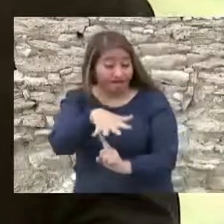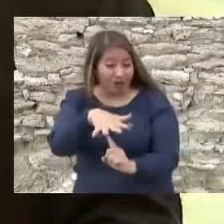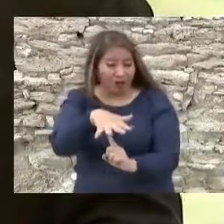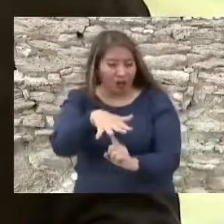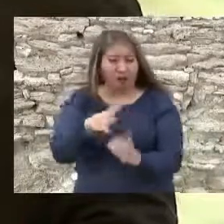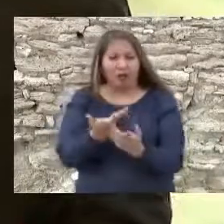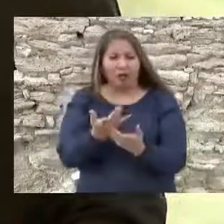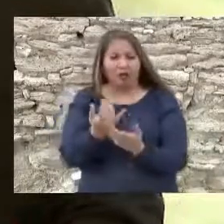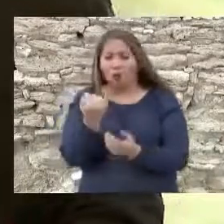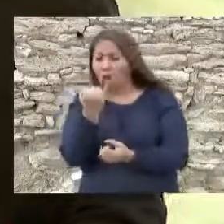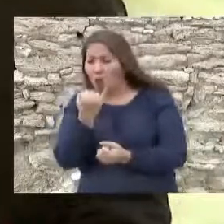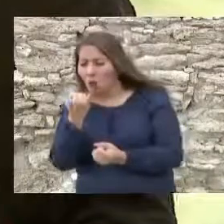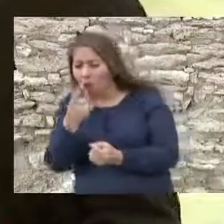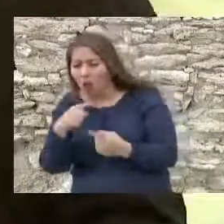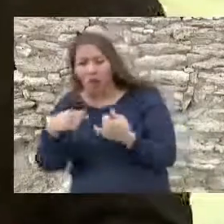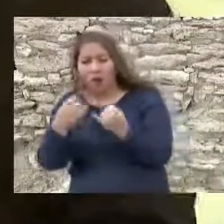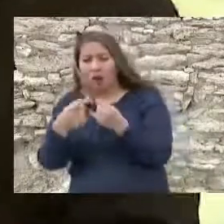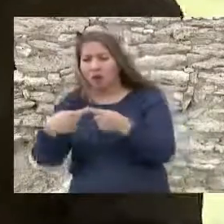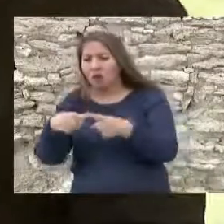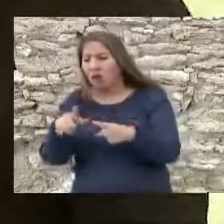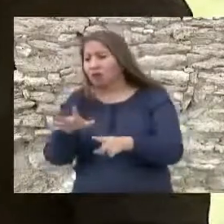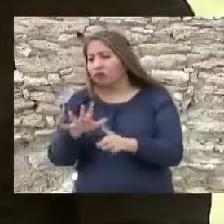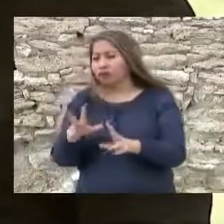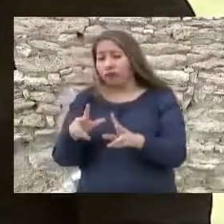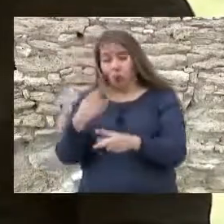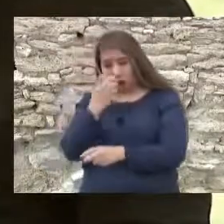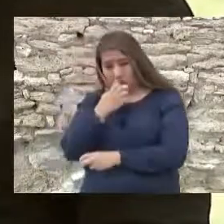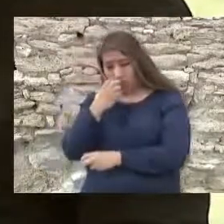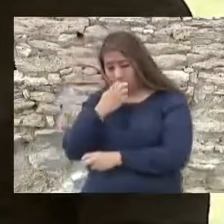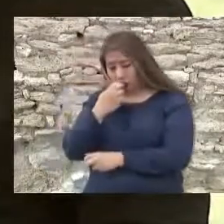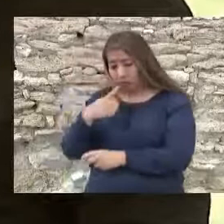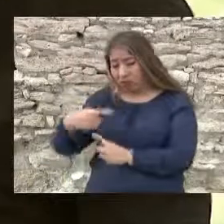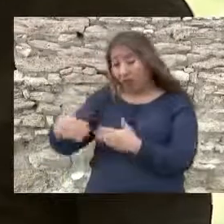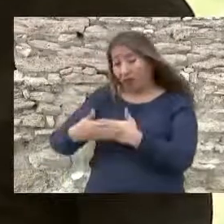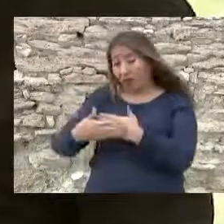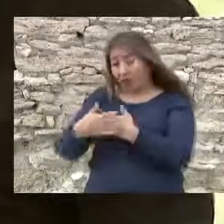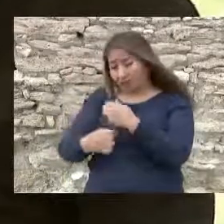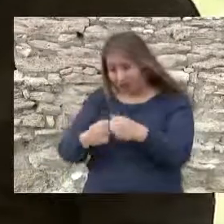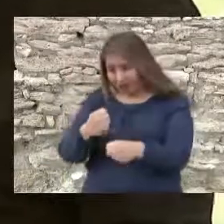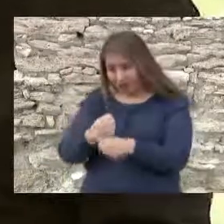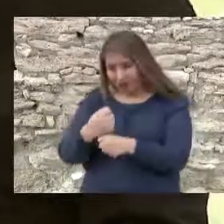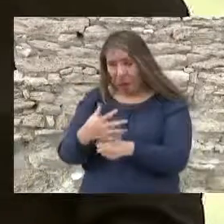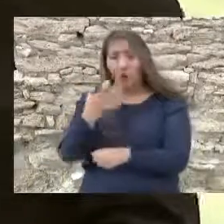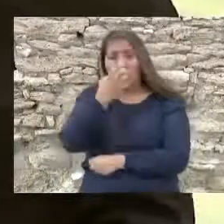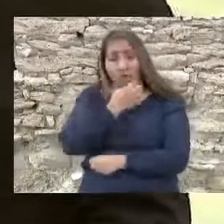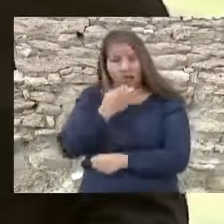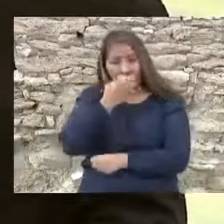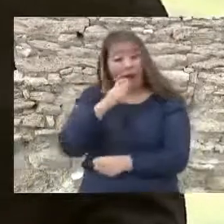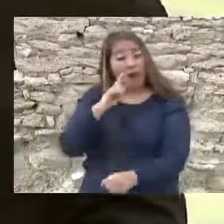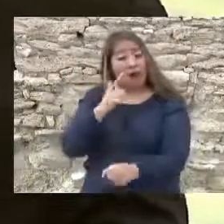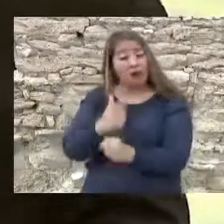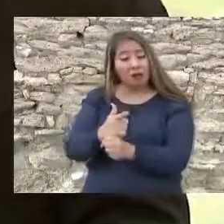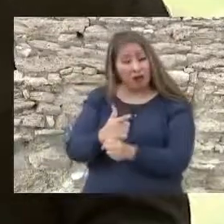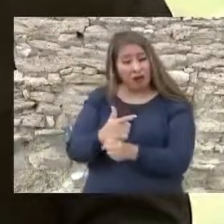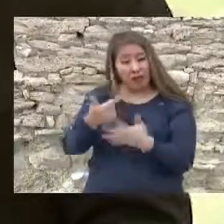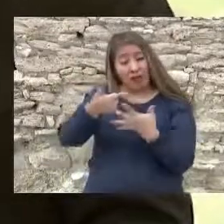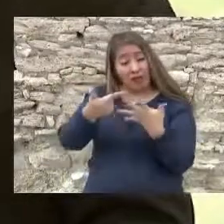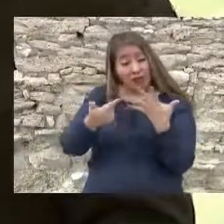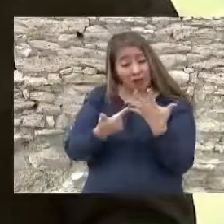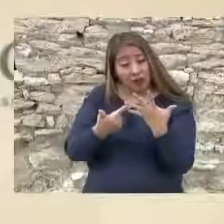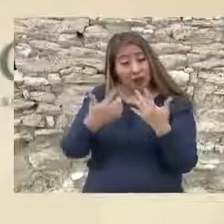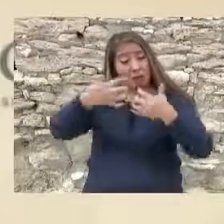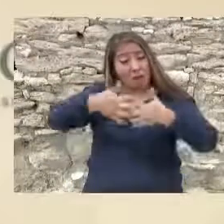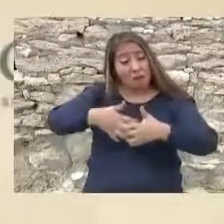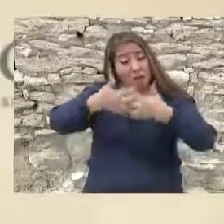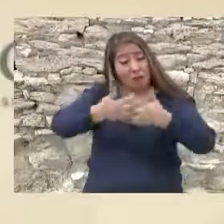Centro de Idiomas y una unidad académica que ofrecerán en el próximo ciclo escolar la licenciatura en Administración de